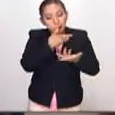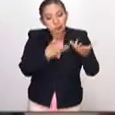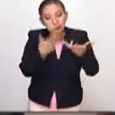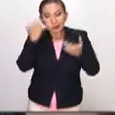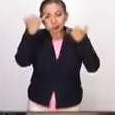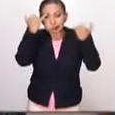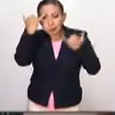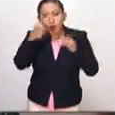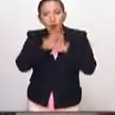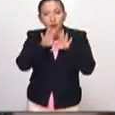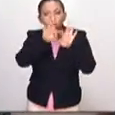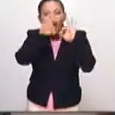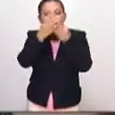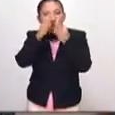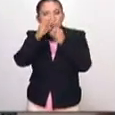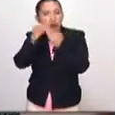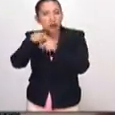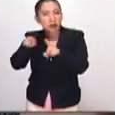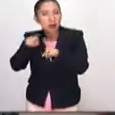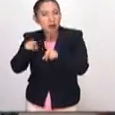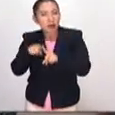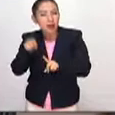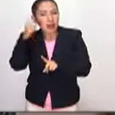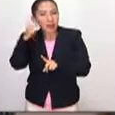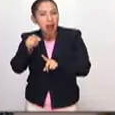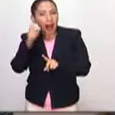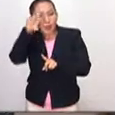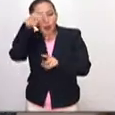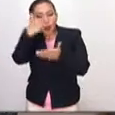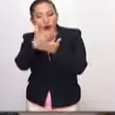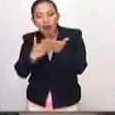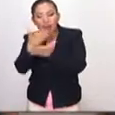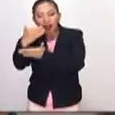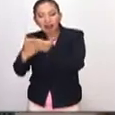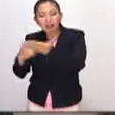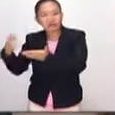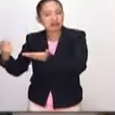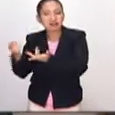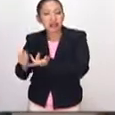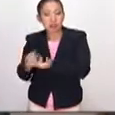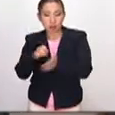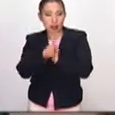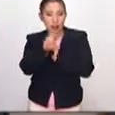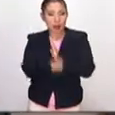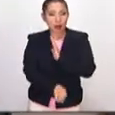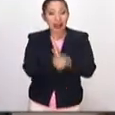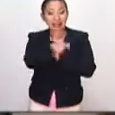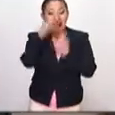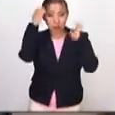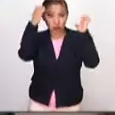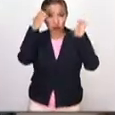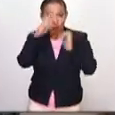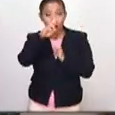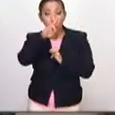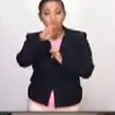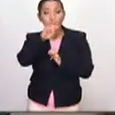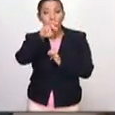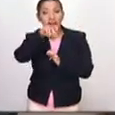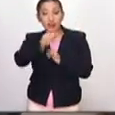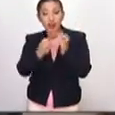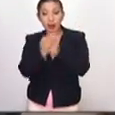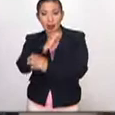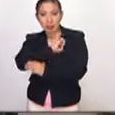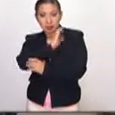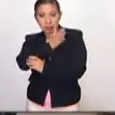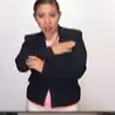estamos creando como formatos de propuestas distintas. En el caso de esta exposición de Rubens y los